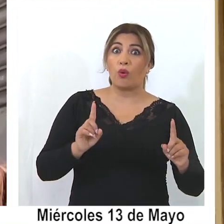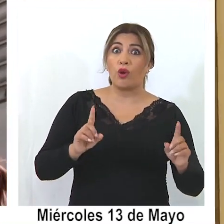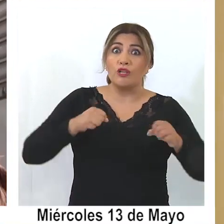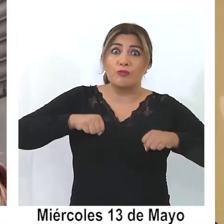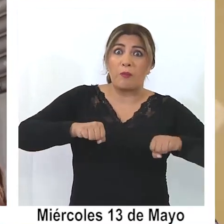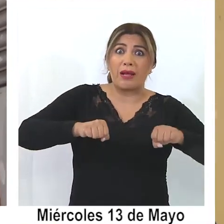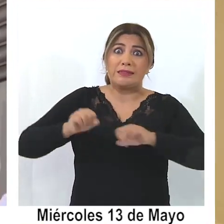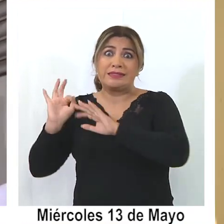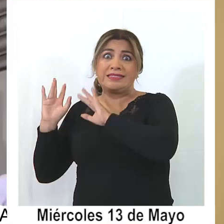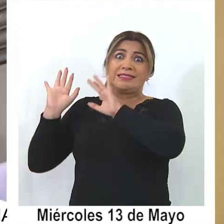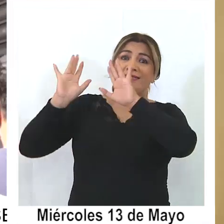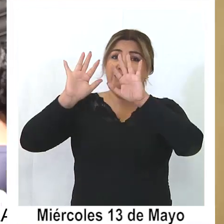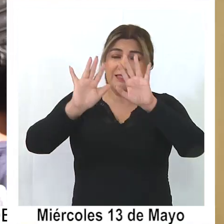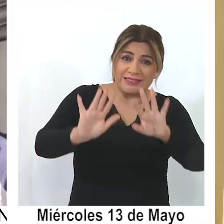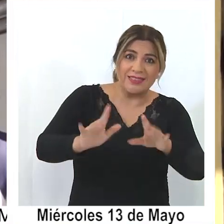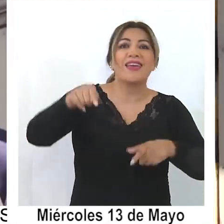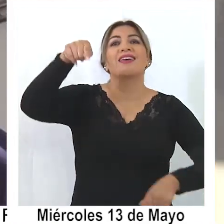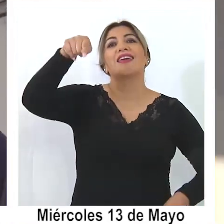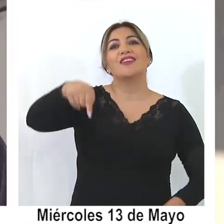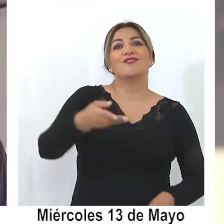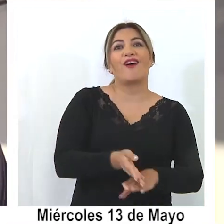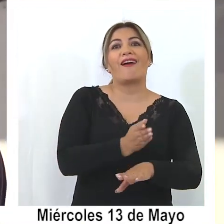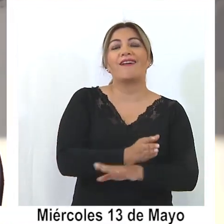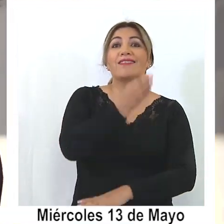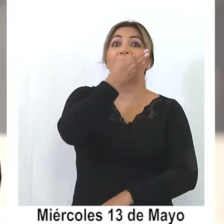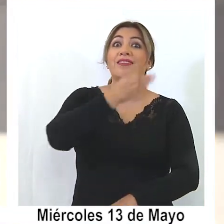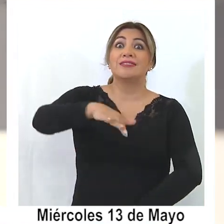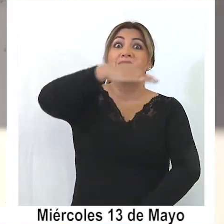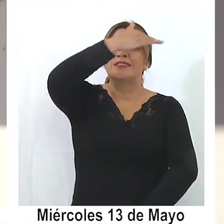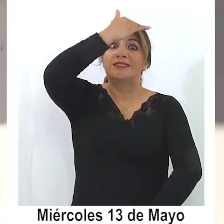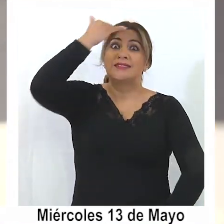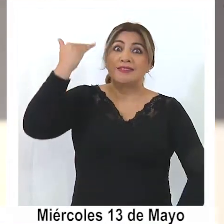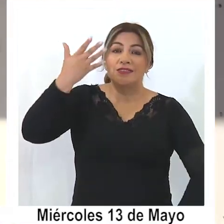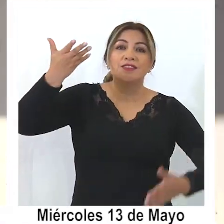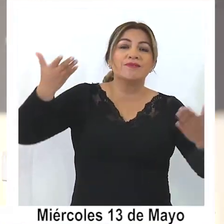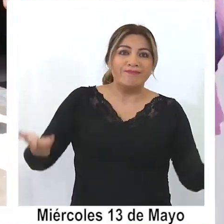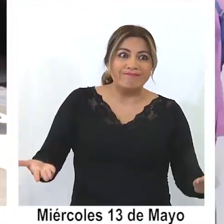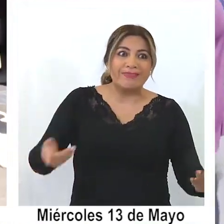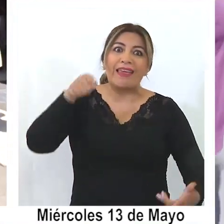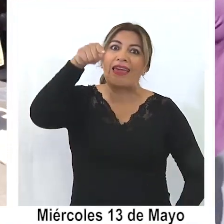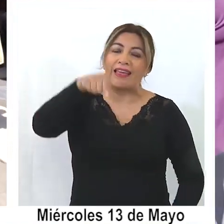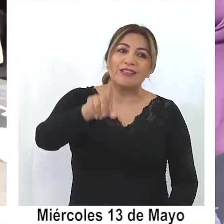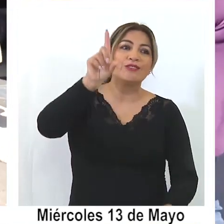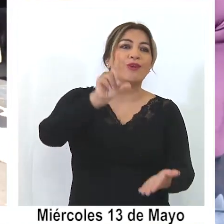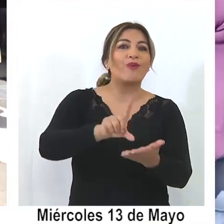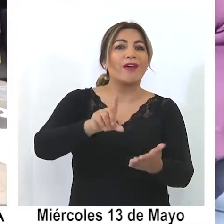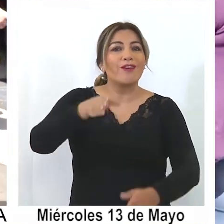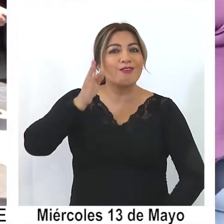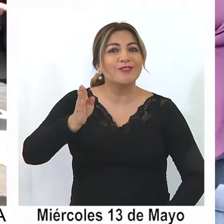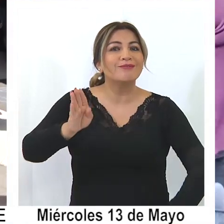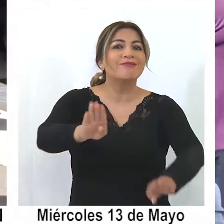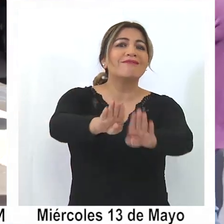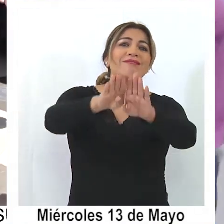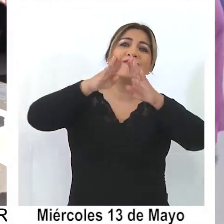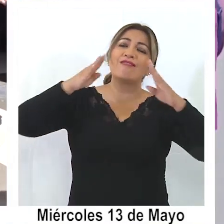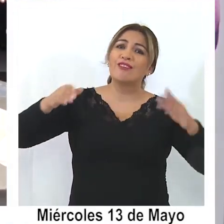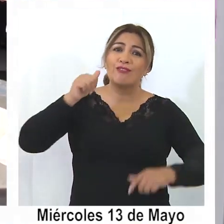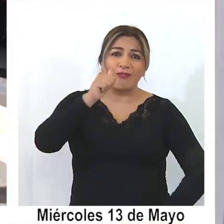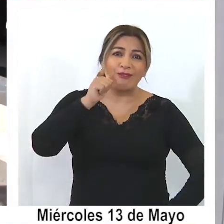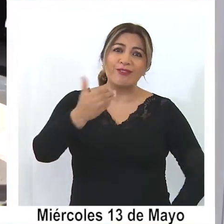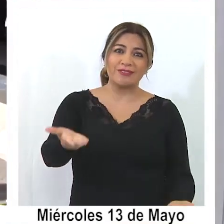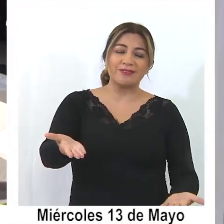los supermercados, a pesar de que se ha dicho hasta el cansancio que estos locales seguirán abiertos en